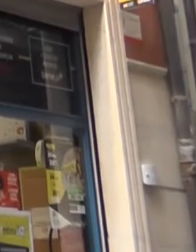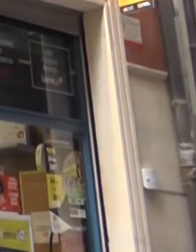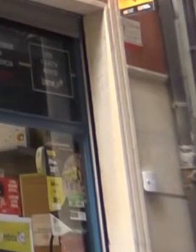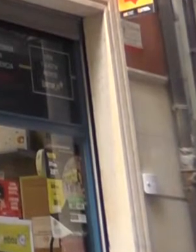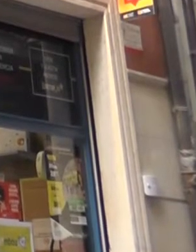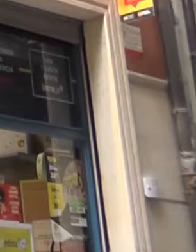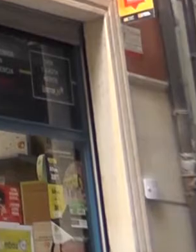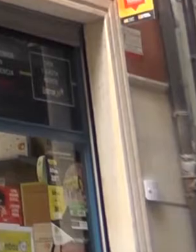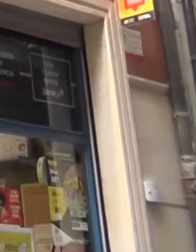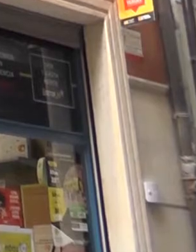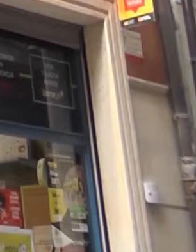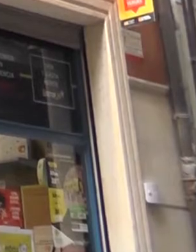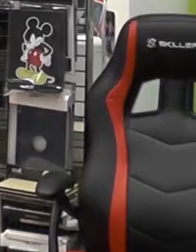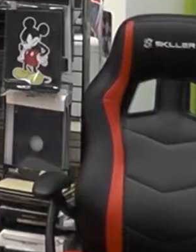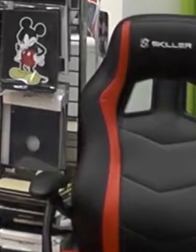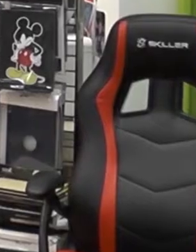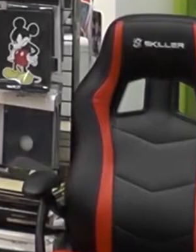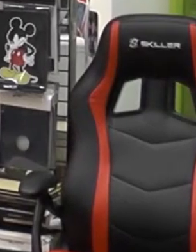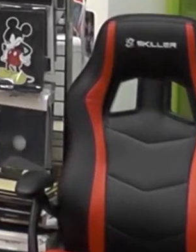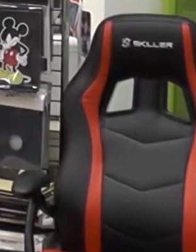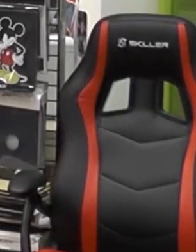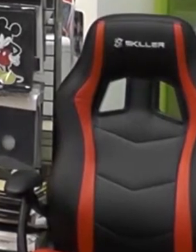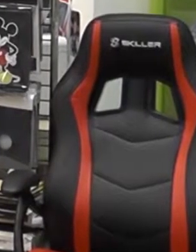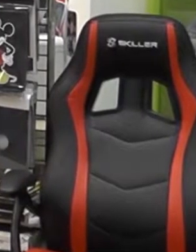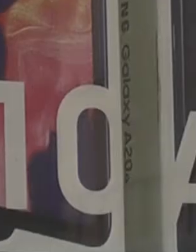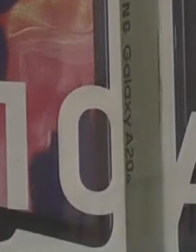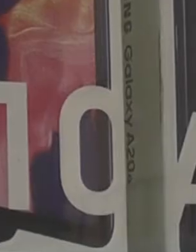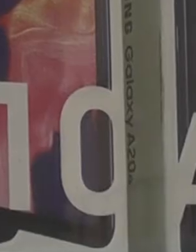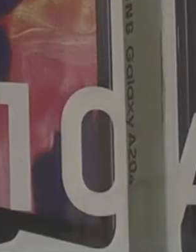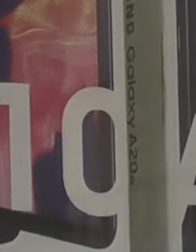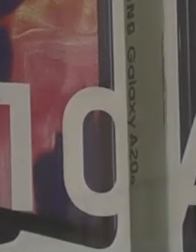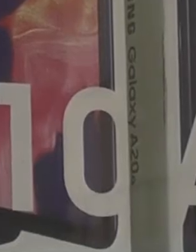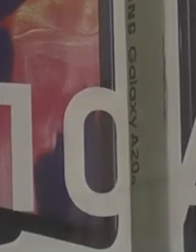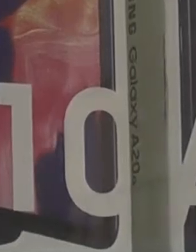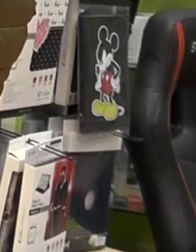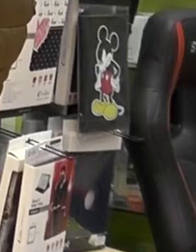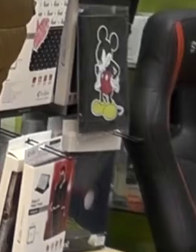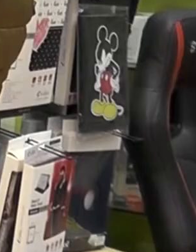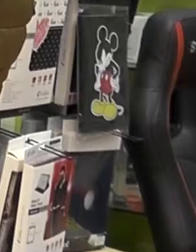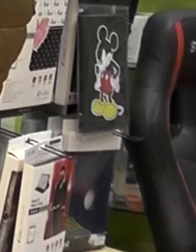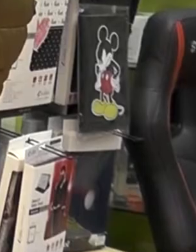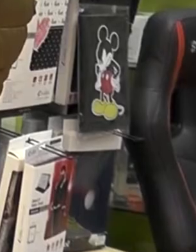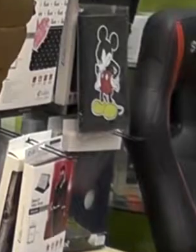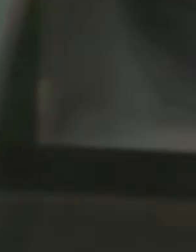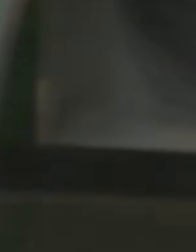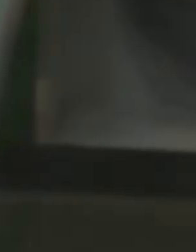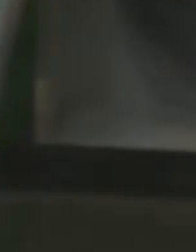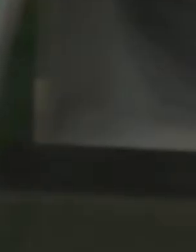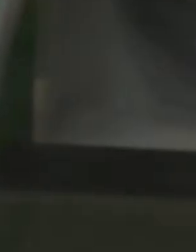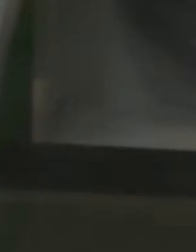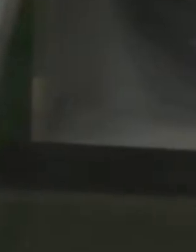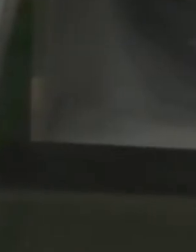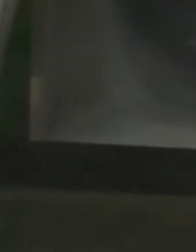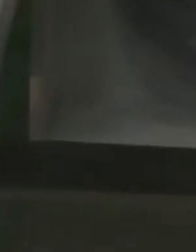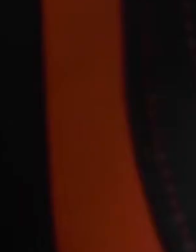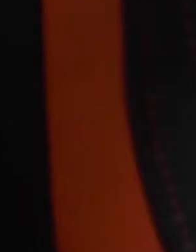Serio Informática. Tu tienda de informática en Teruel desde hace más de 15 años. Con servicio técnico propio y venta de